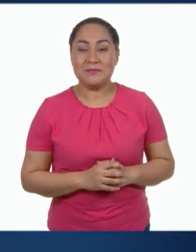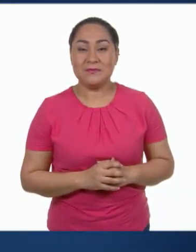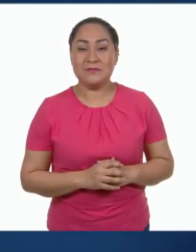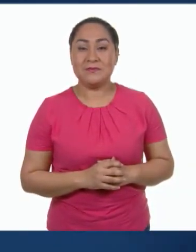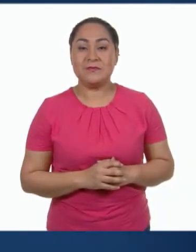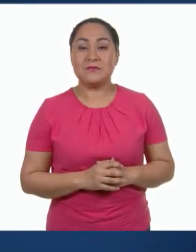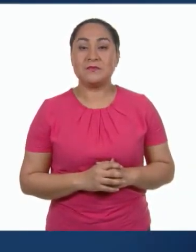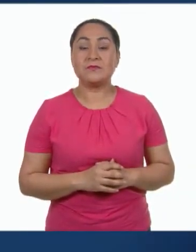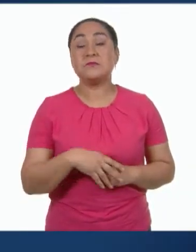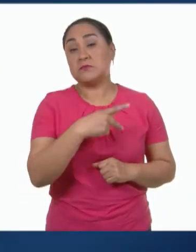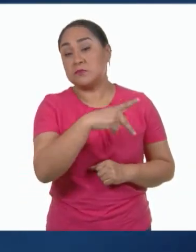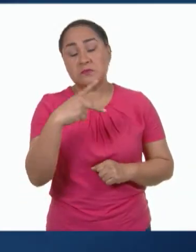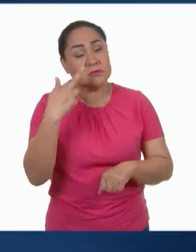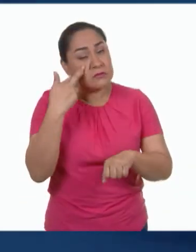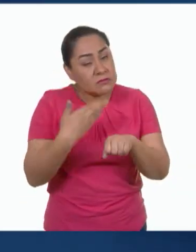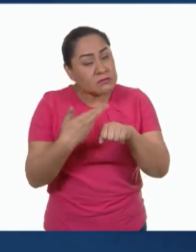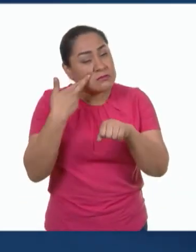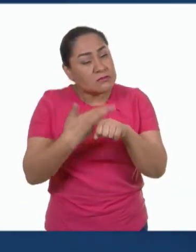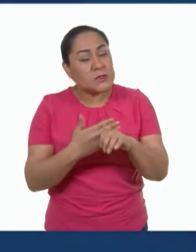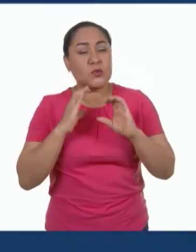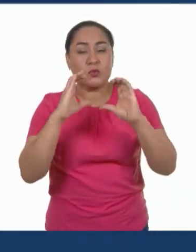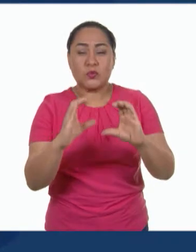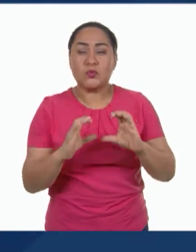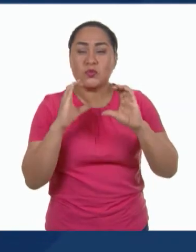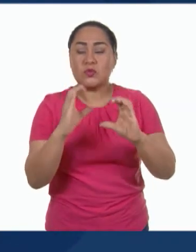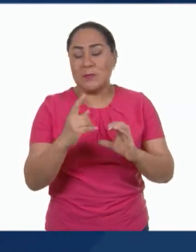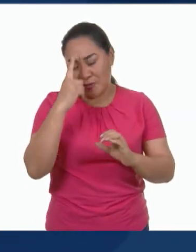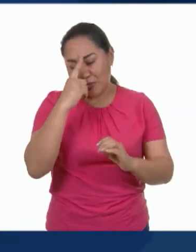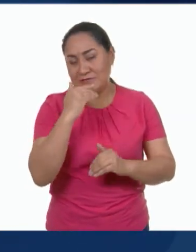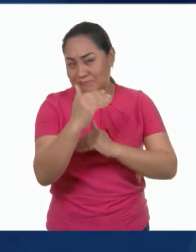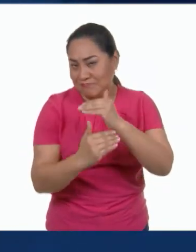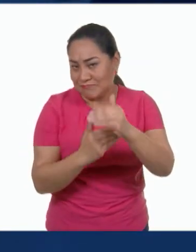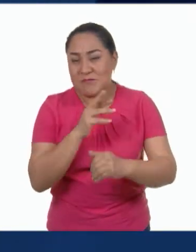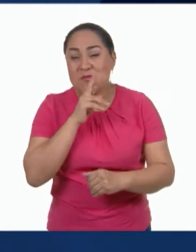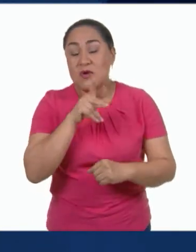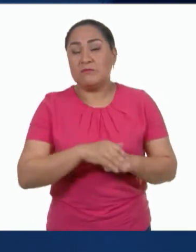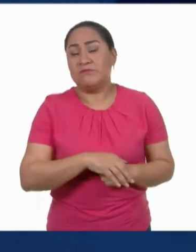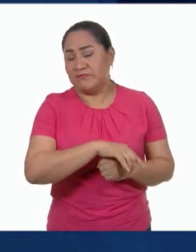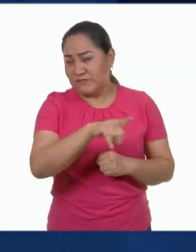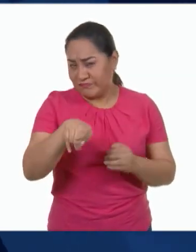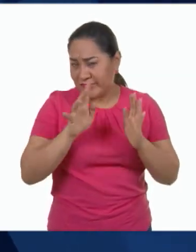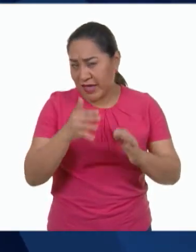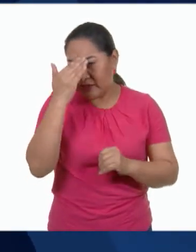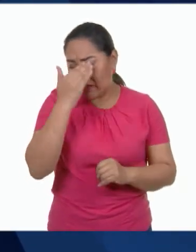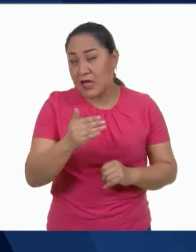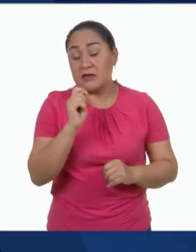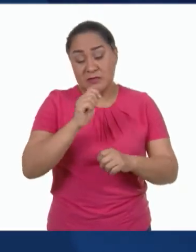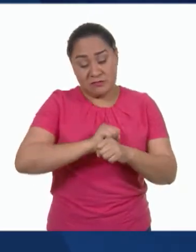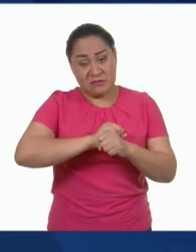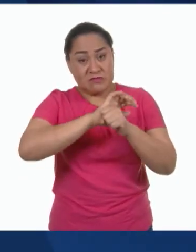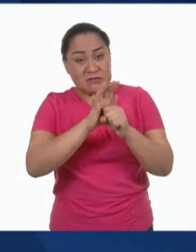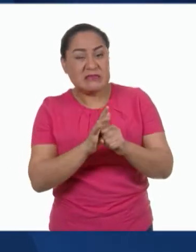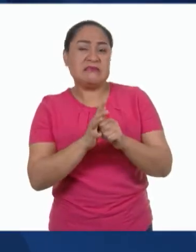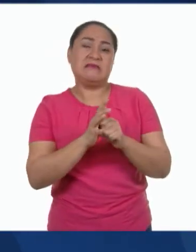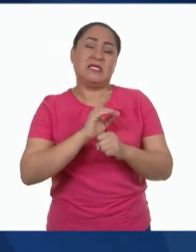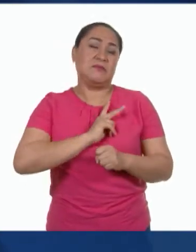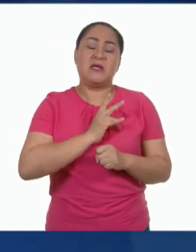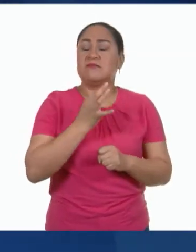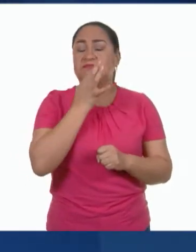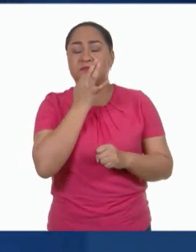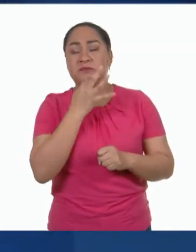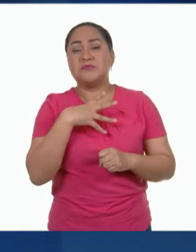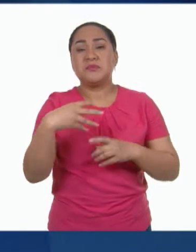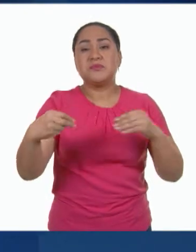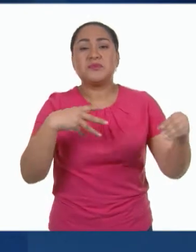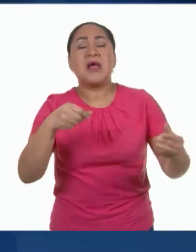Buenas prácticas para seguir adelante. Como todos sabemos, el COVID-19 es un virus que se contagia muy fácilmente entre las